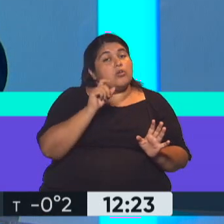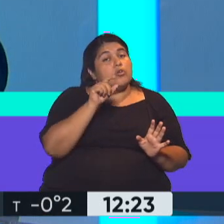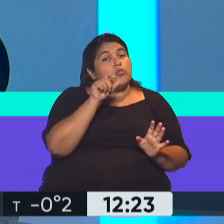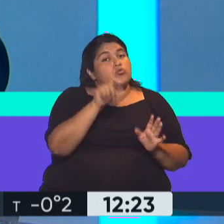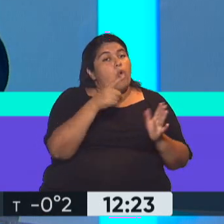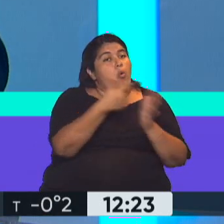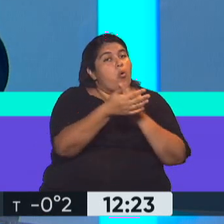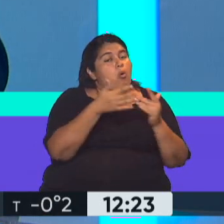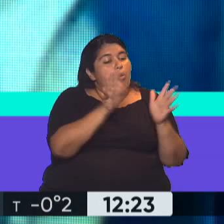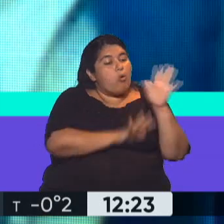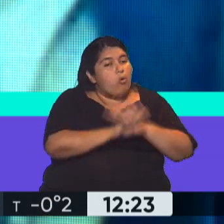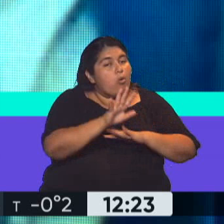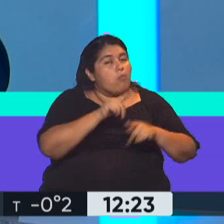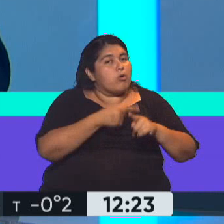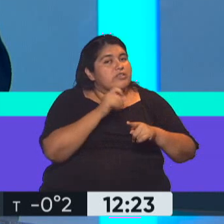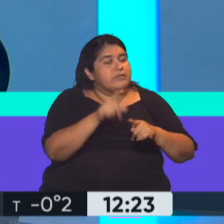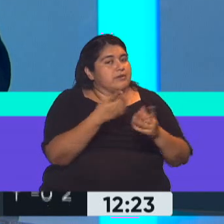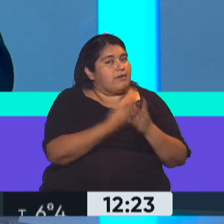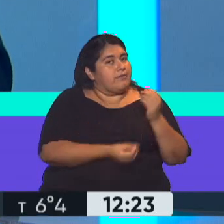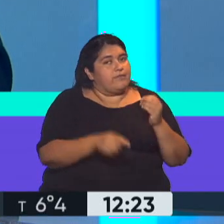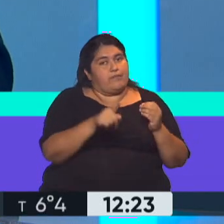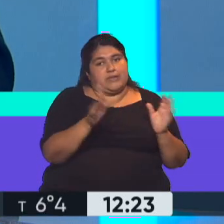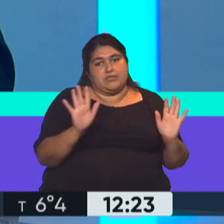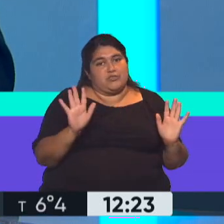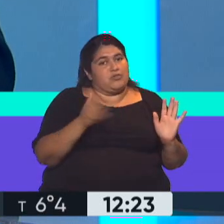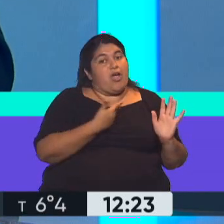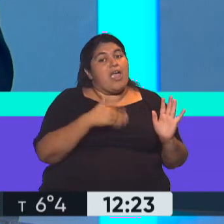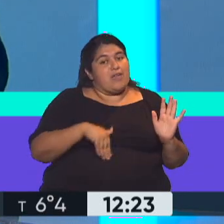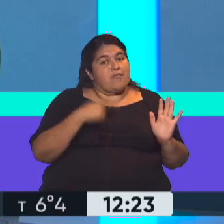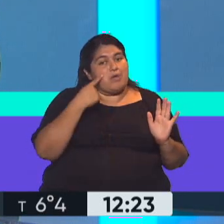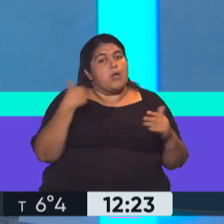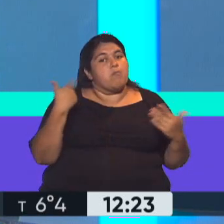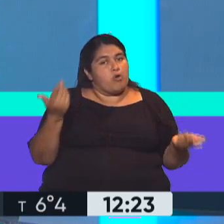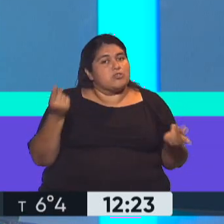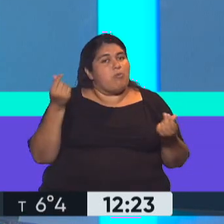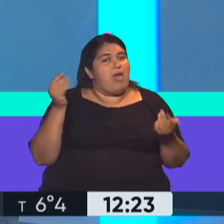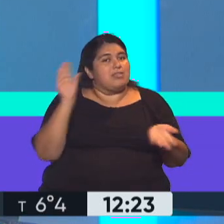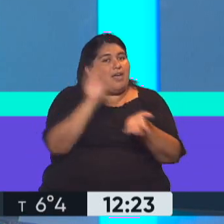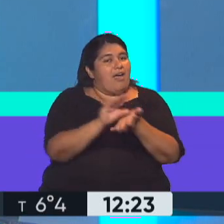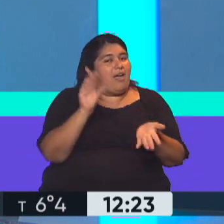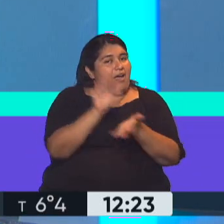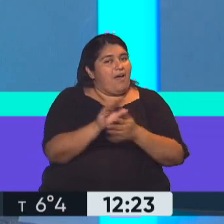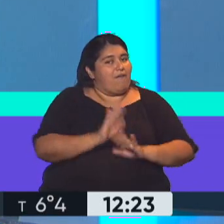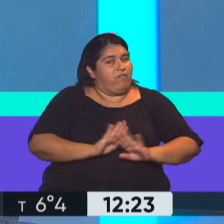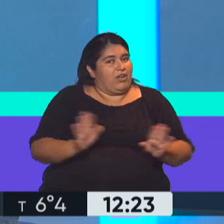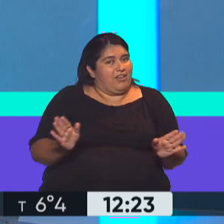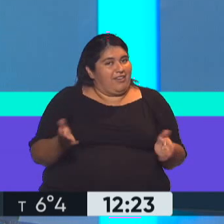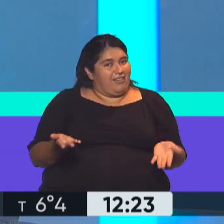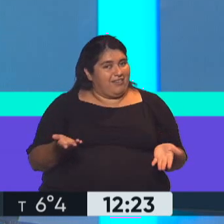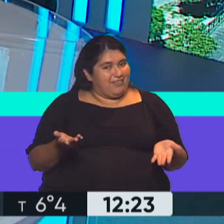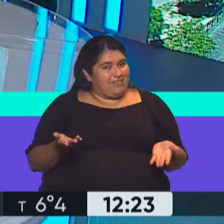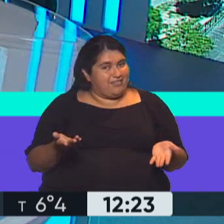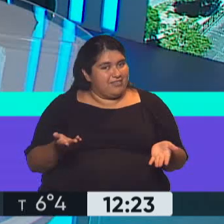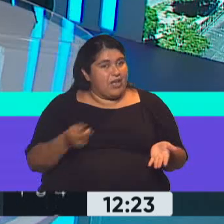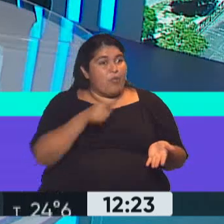declarado. Exacto. Porque por algo el FMI dejó de emitir los desembolsos,